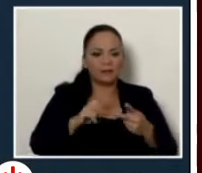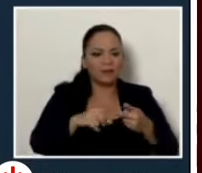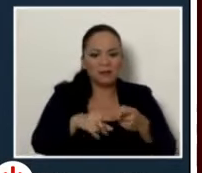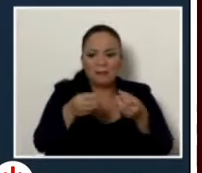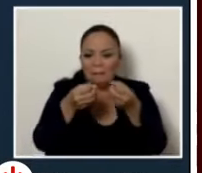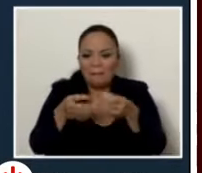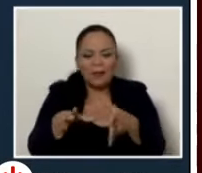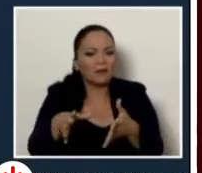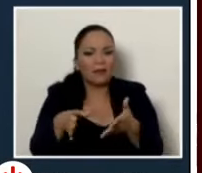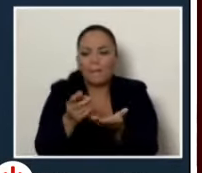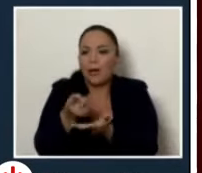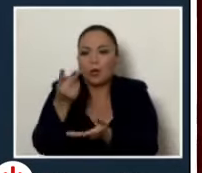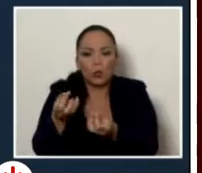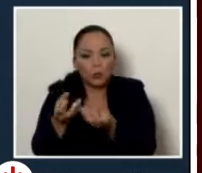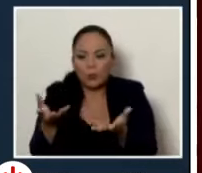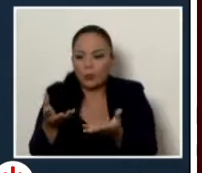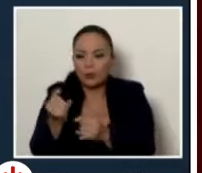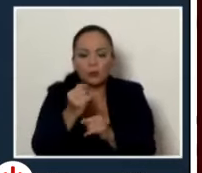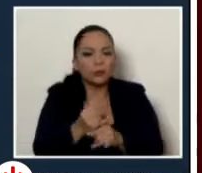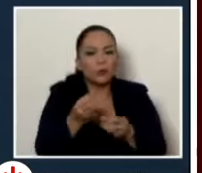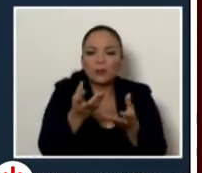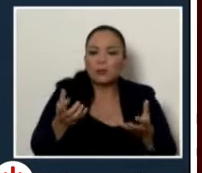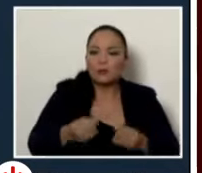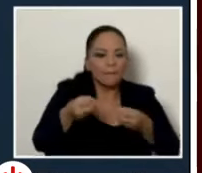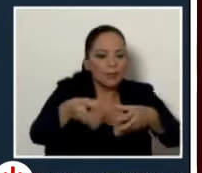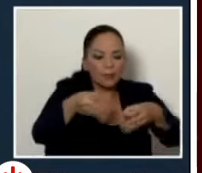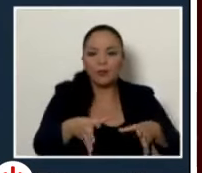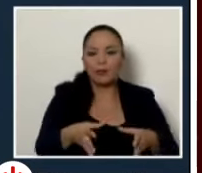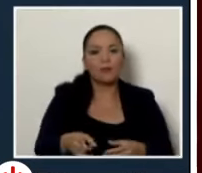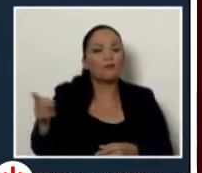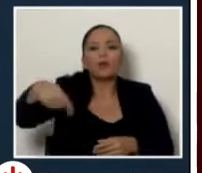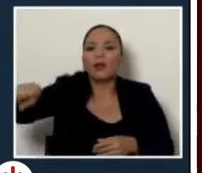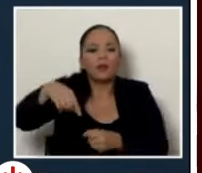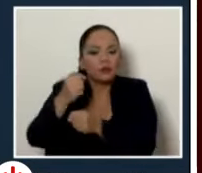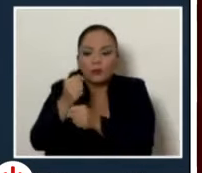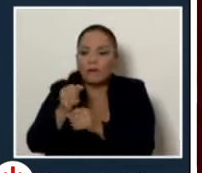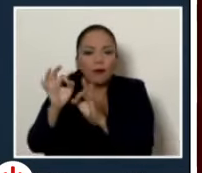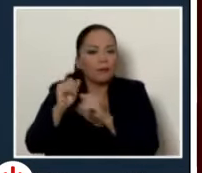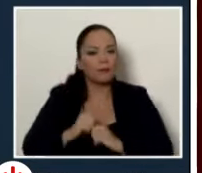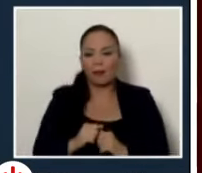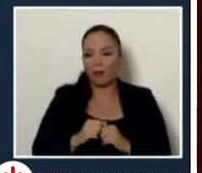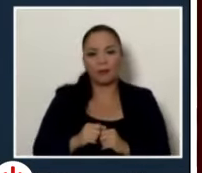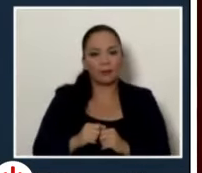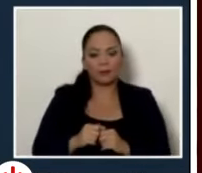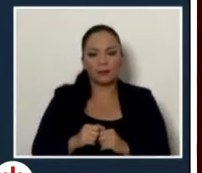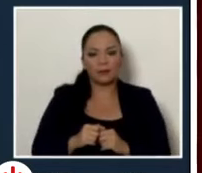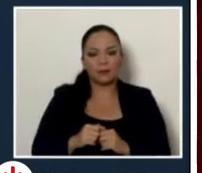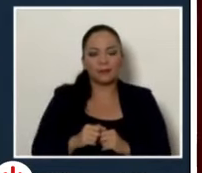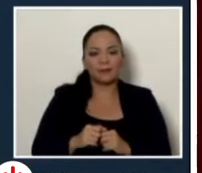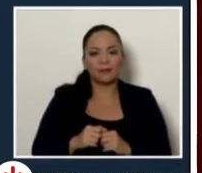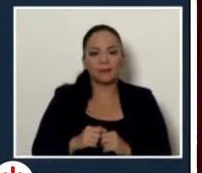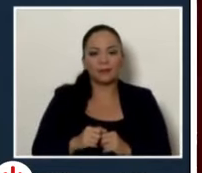y de valor público que acumula nuestro país por la ineficiencia en la gestión de estos proyectos. Incluso